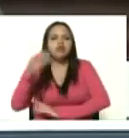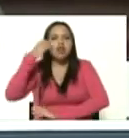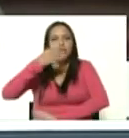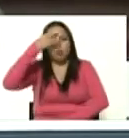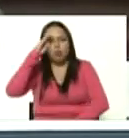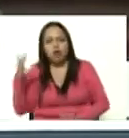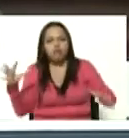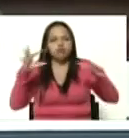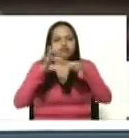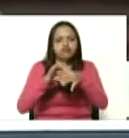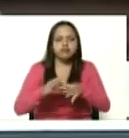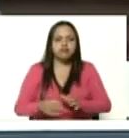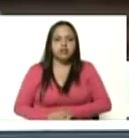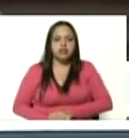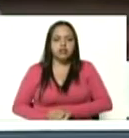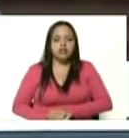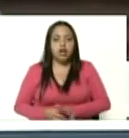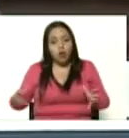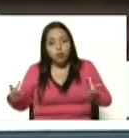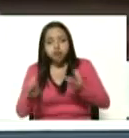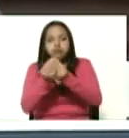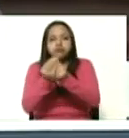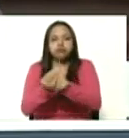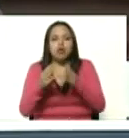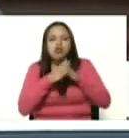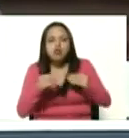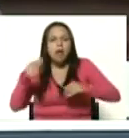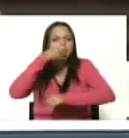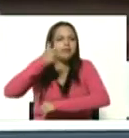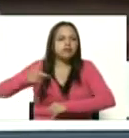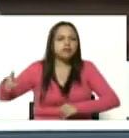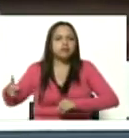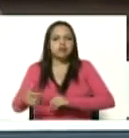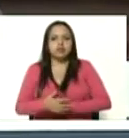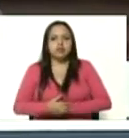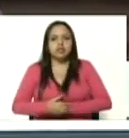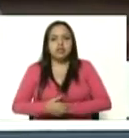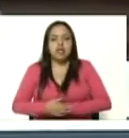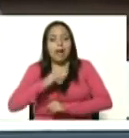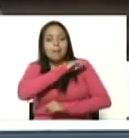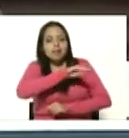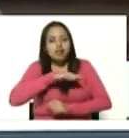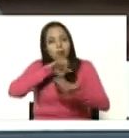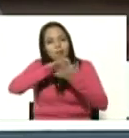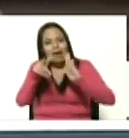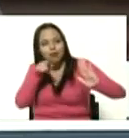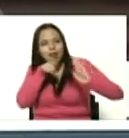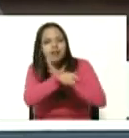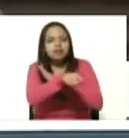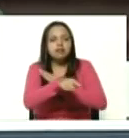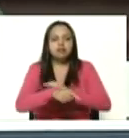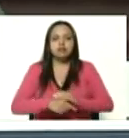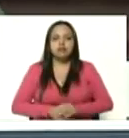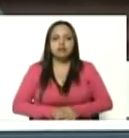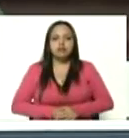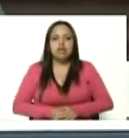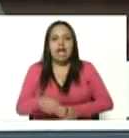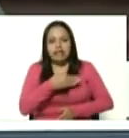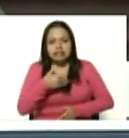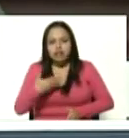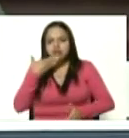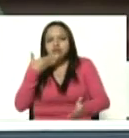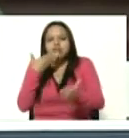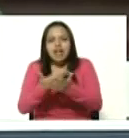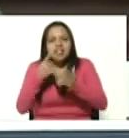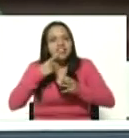junto a todo el personal de la misión barrio adentro quiero darle las gracias